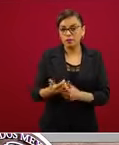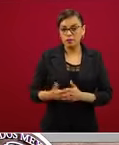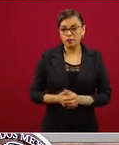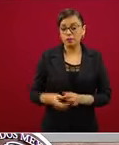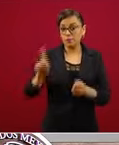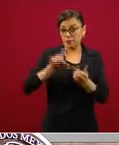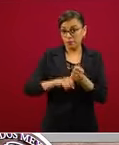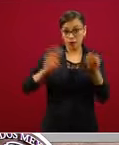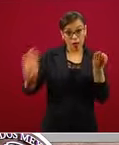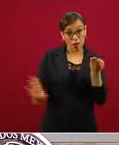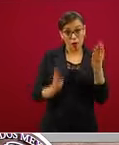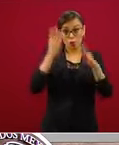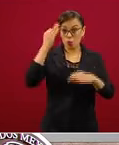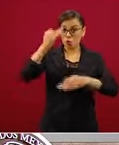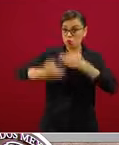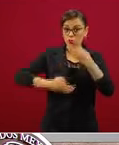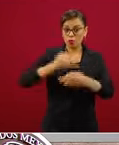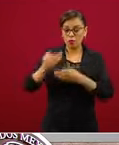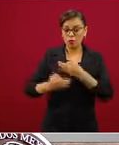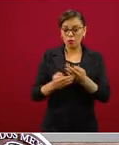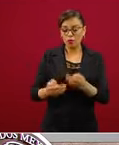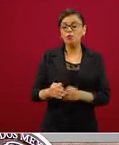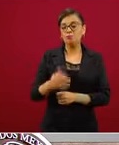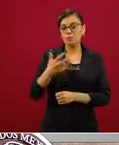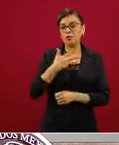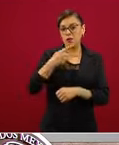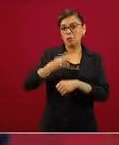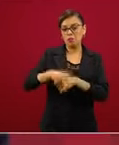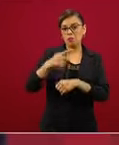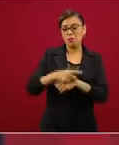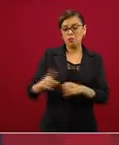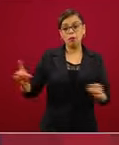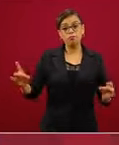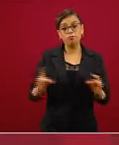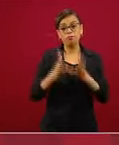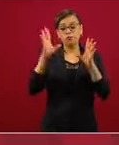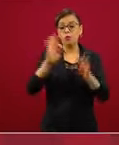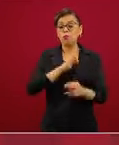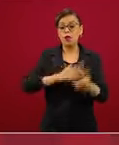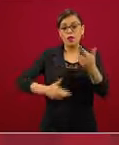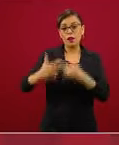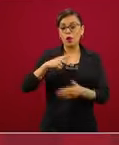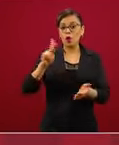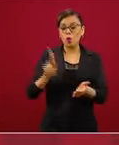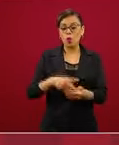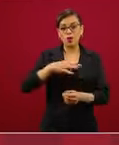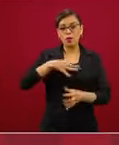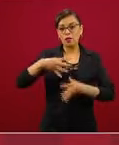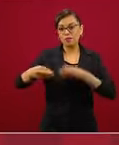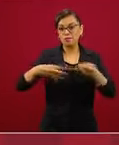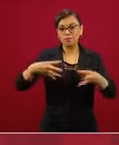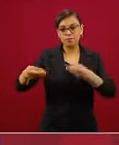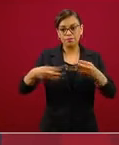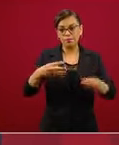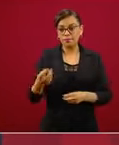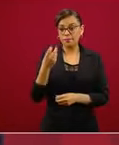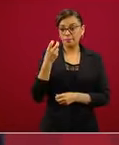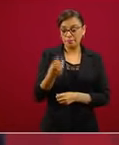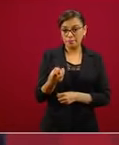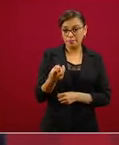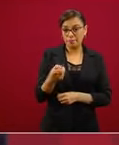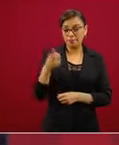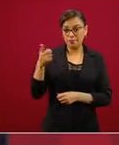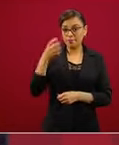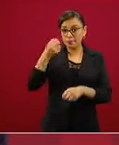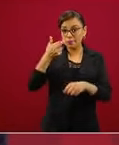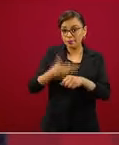riesgo de que pudiera haber una reemergencia y, por lo tanto, la conciencia de que esto tiene que ser, como le señaló la secretaria